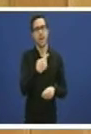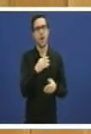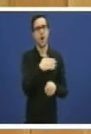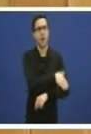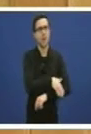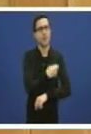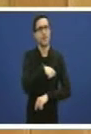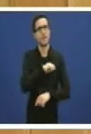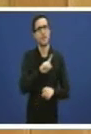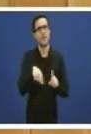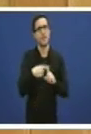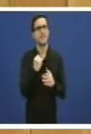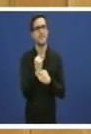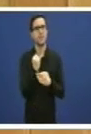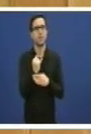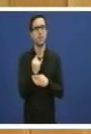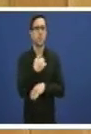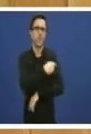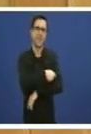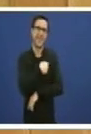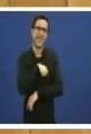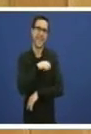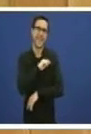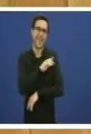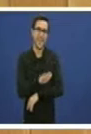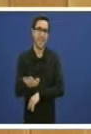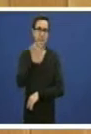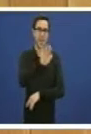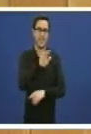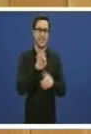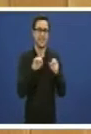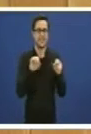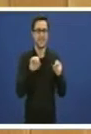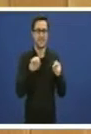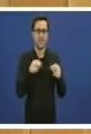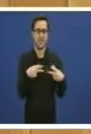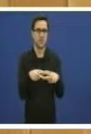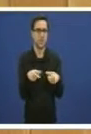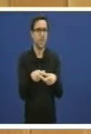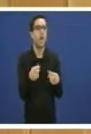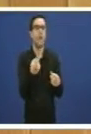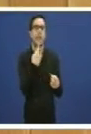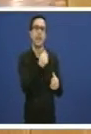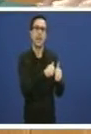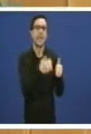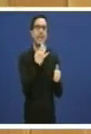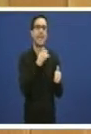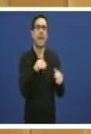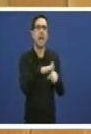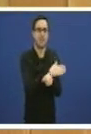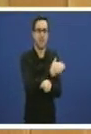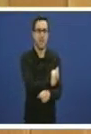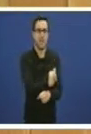que imprescindiblemente segue a ser quen autoriza as coberturas E voulle a explicar porqué Así se ten